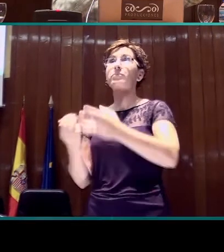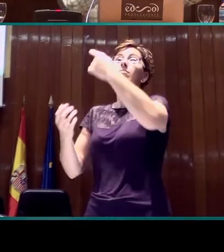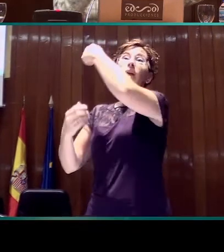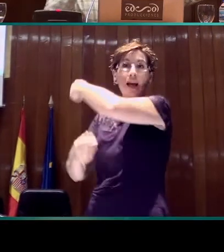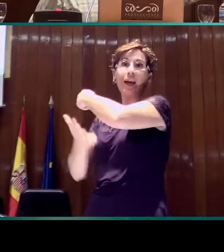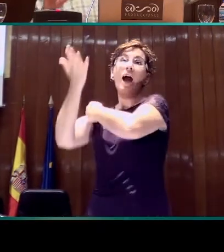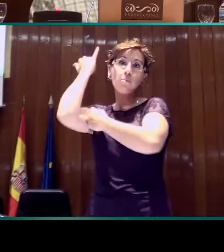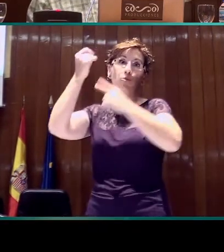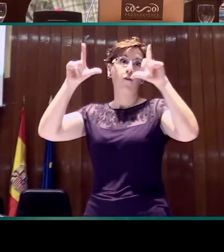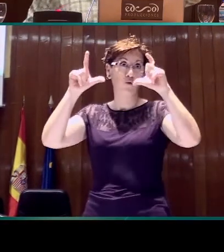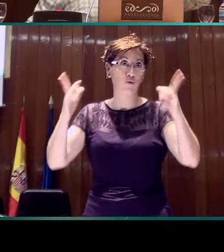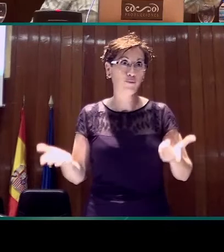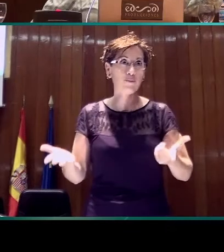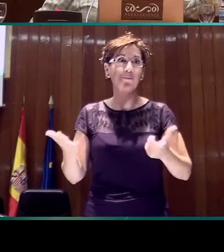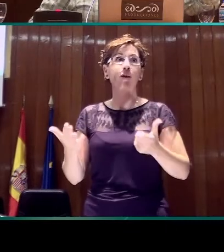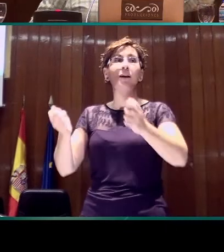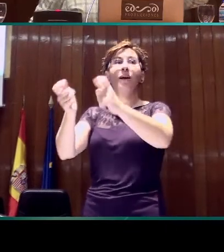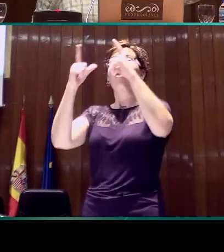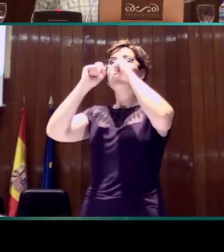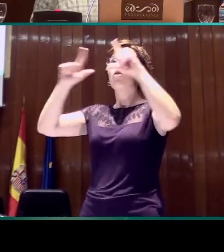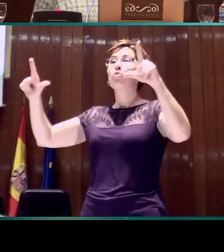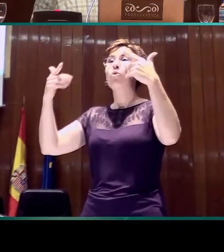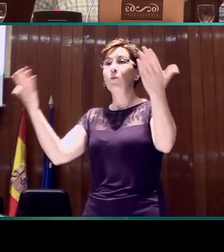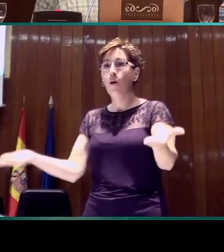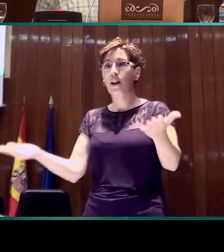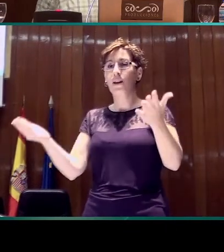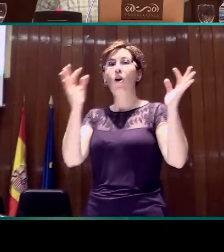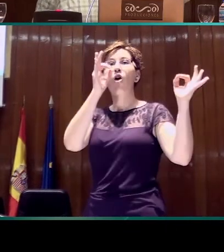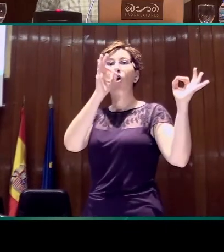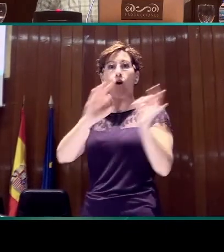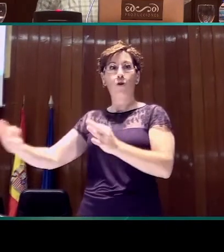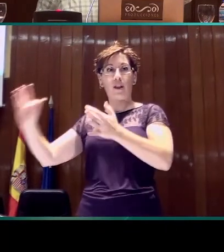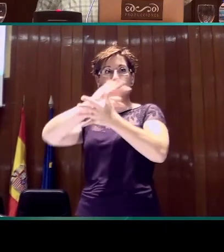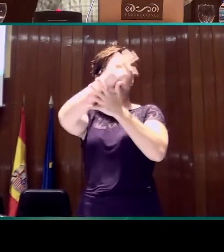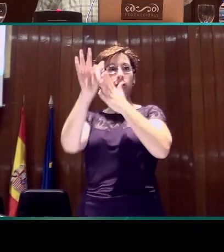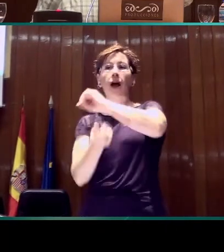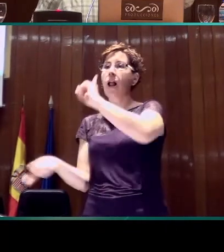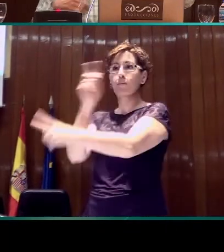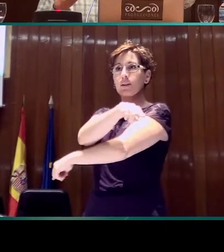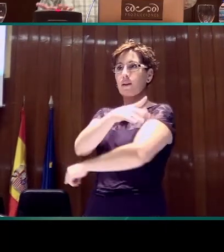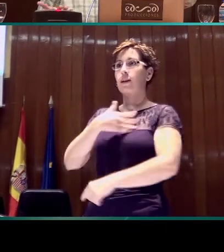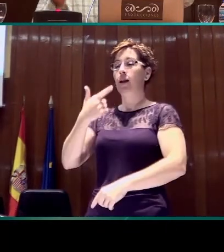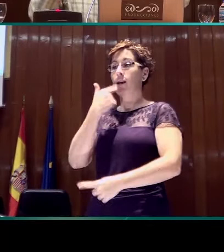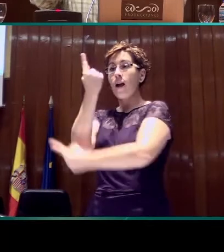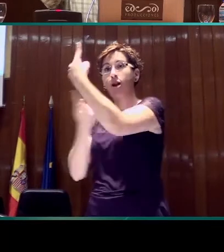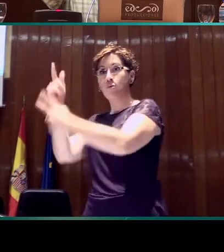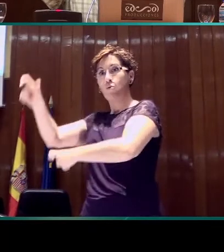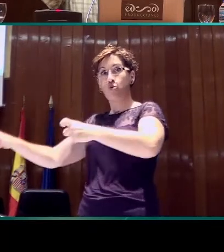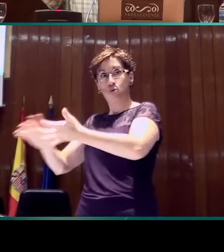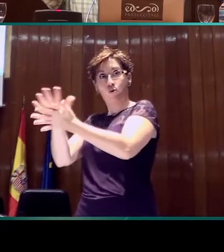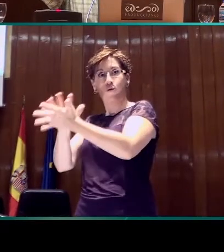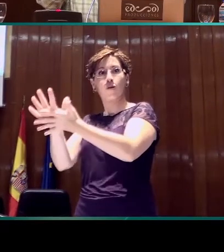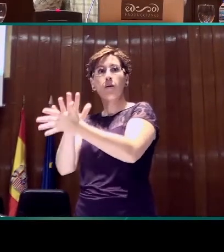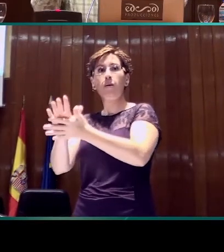que aparece una secuencia y el orden de la boyalista es inverso. Hay usuarios que empiezan la boyalista